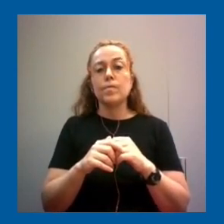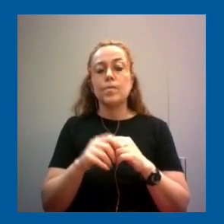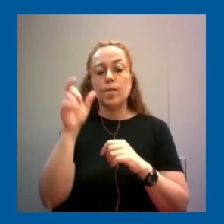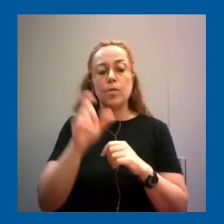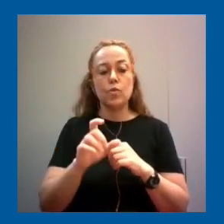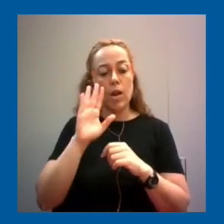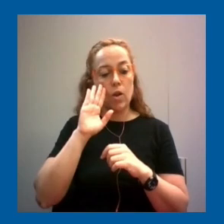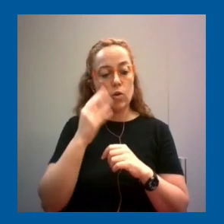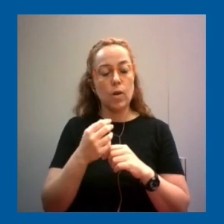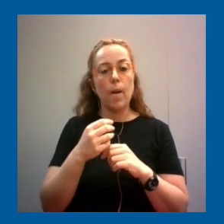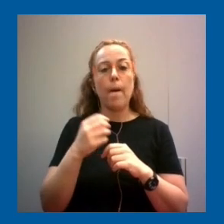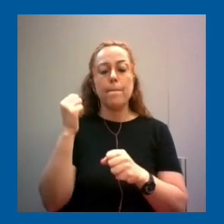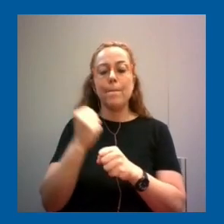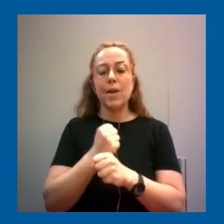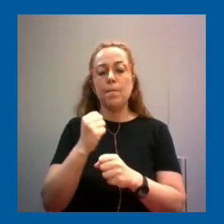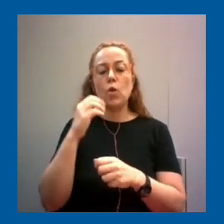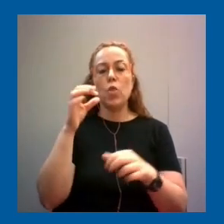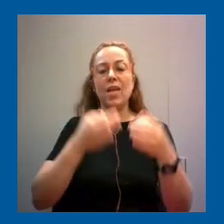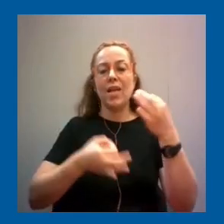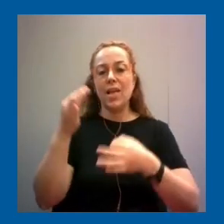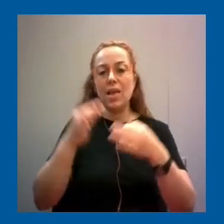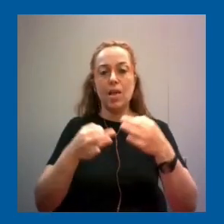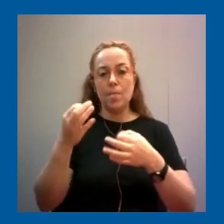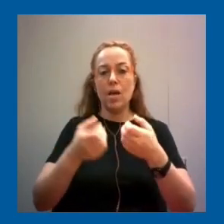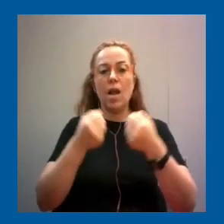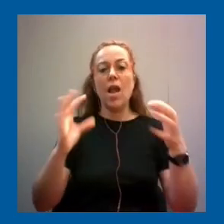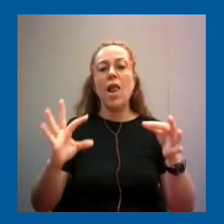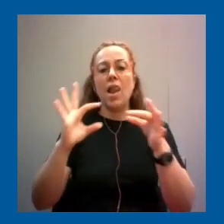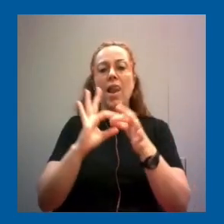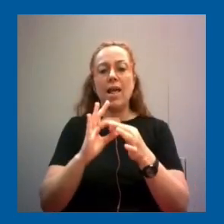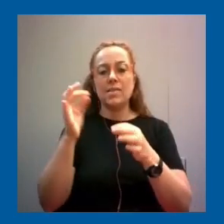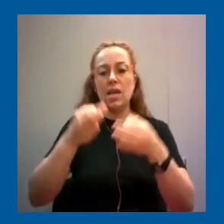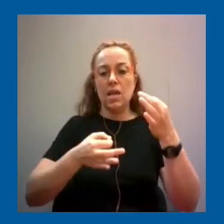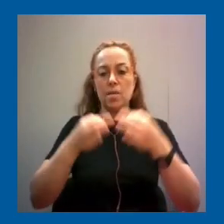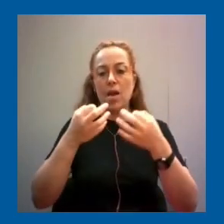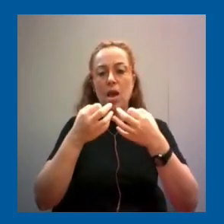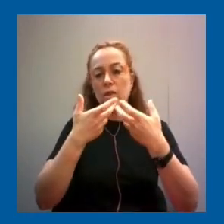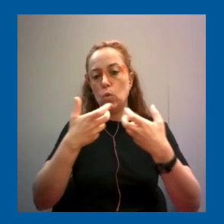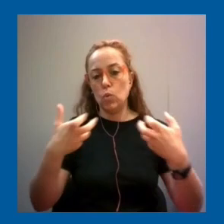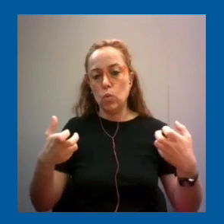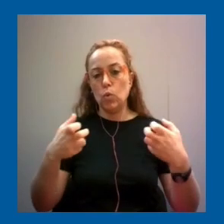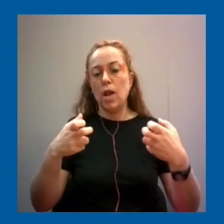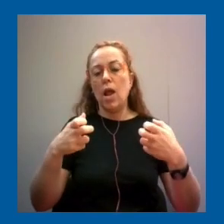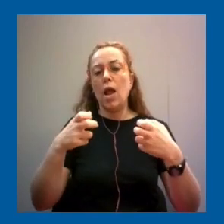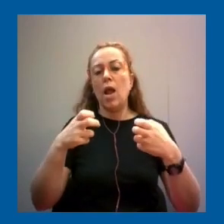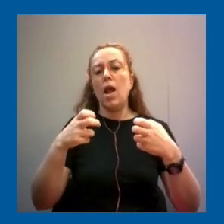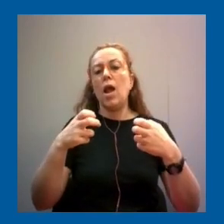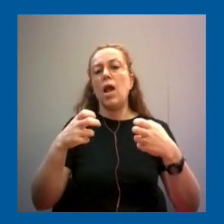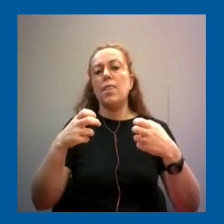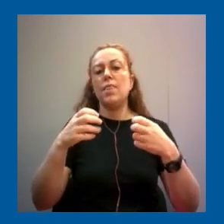Nobel de Química por ampliar el conocimiento de los enlaces químicos y las estructuras electrónicas de las moléculas.